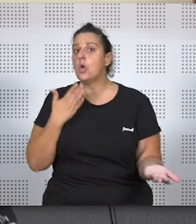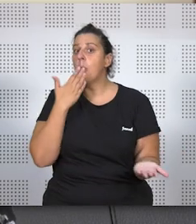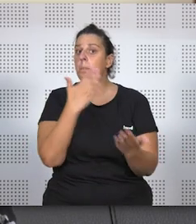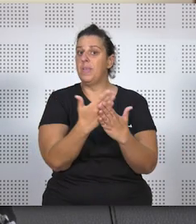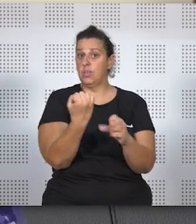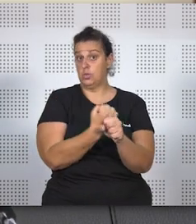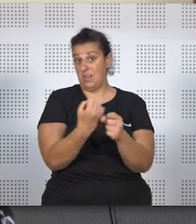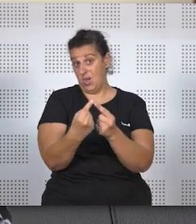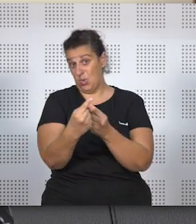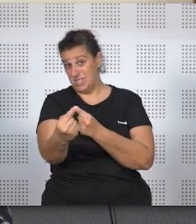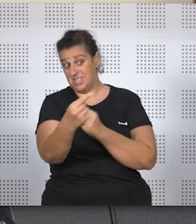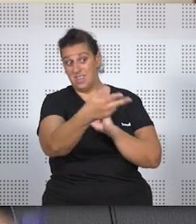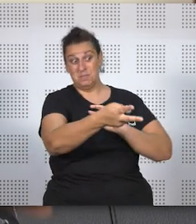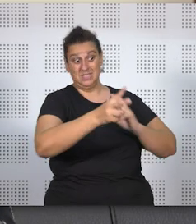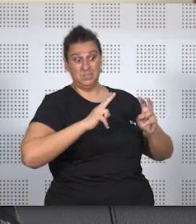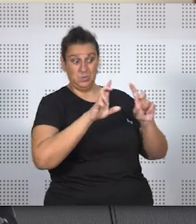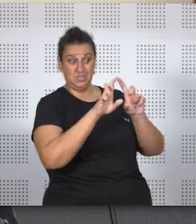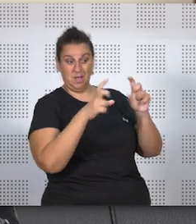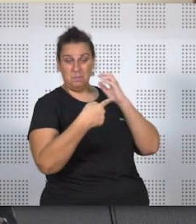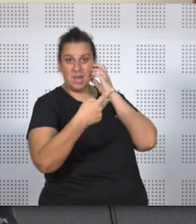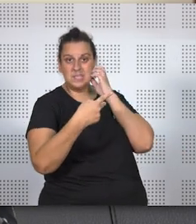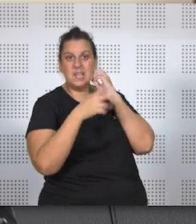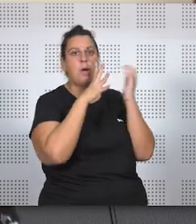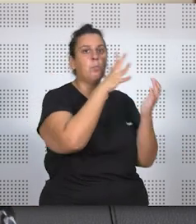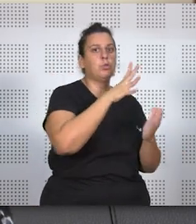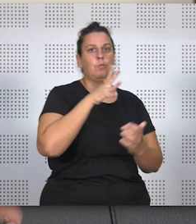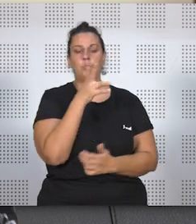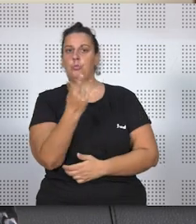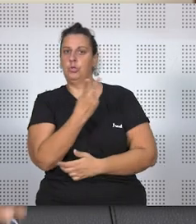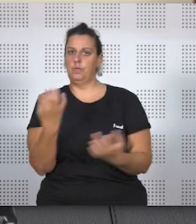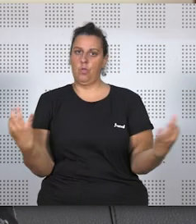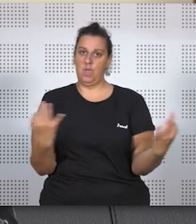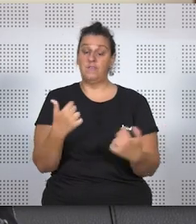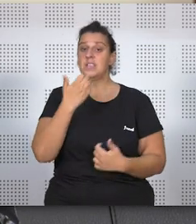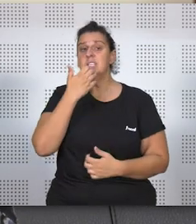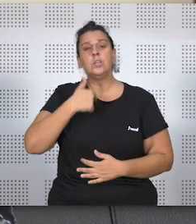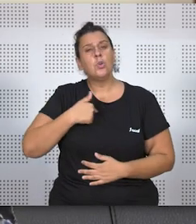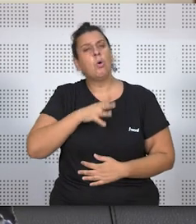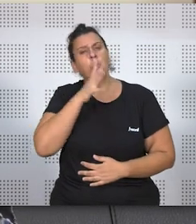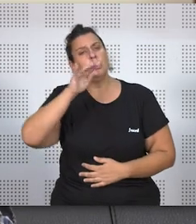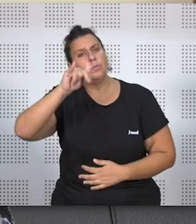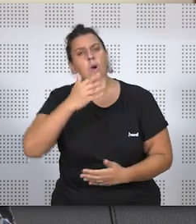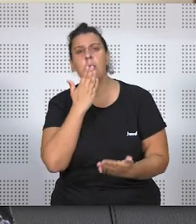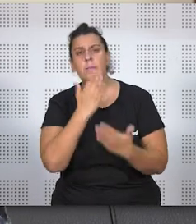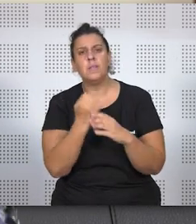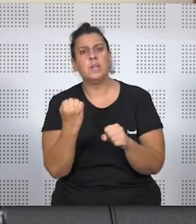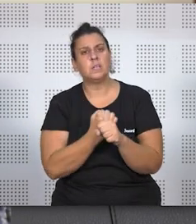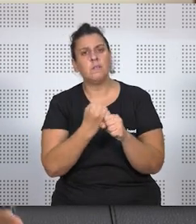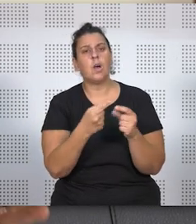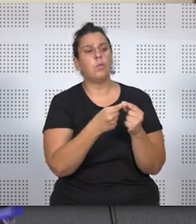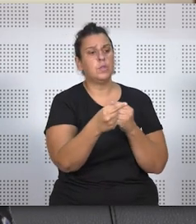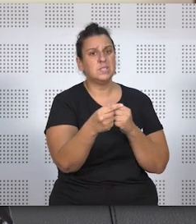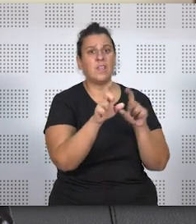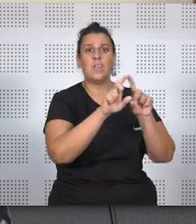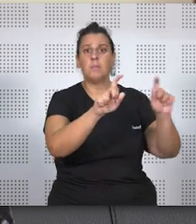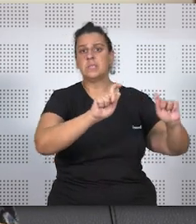de trabajo a distancia como la respuesta de la empresa tienen que estar motivadas. Si yo tengo razones fundamentadas para pedir el trabajo a distancia, la empresa me